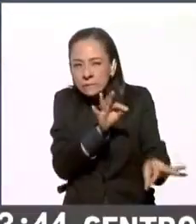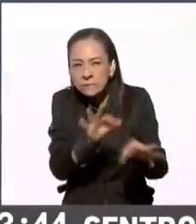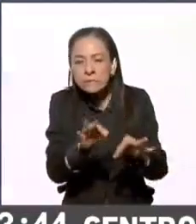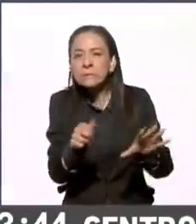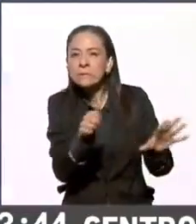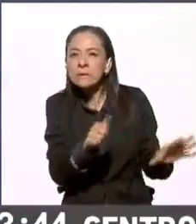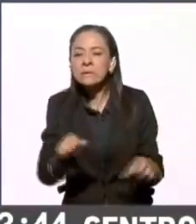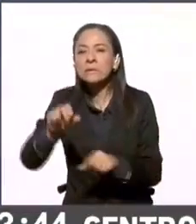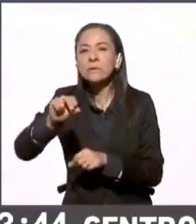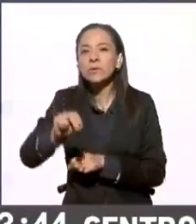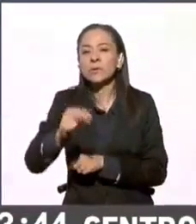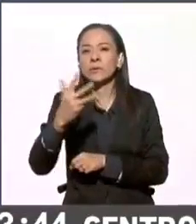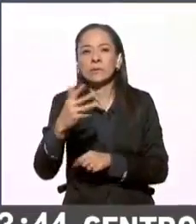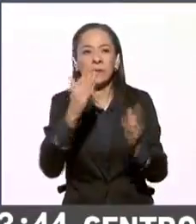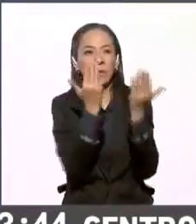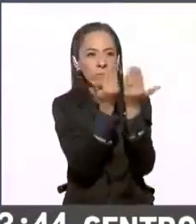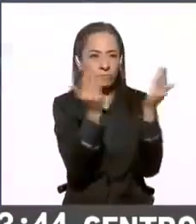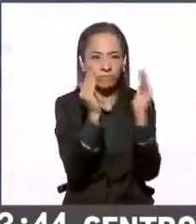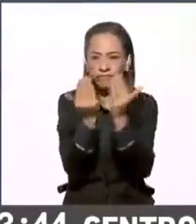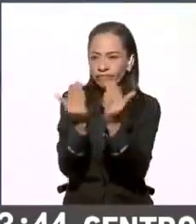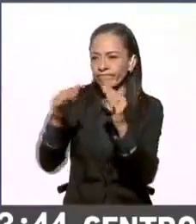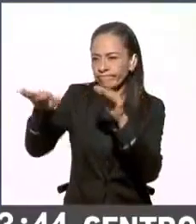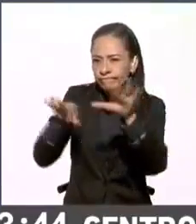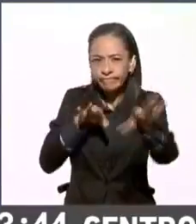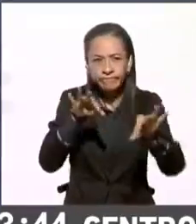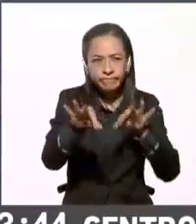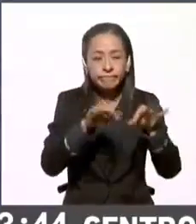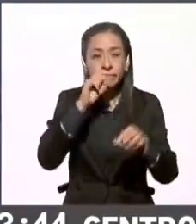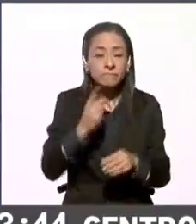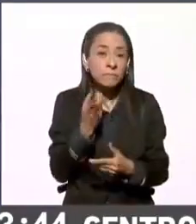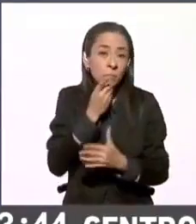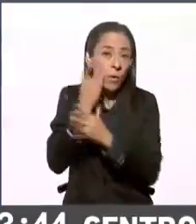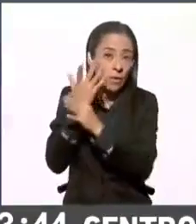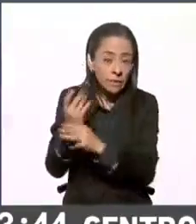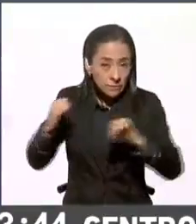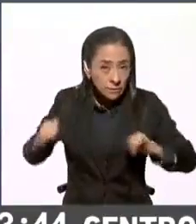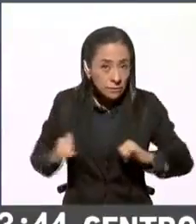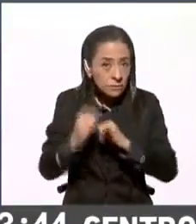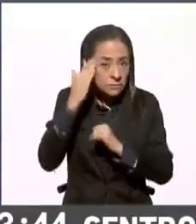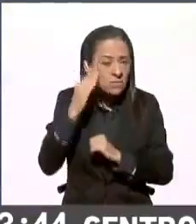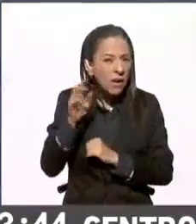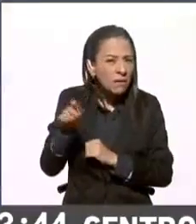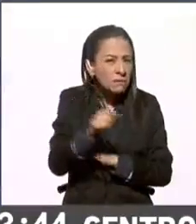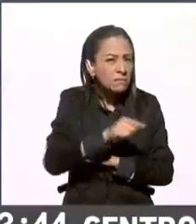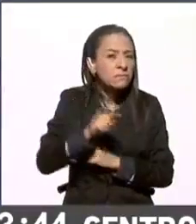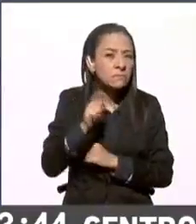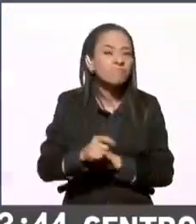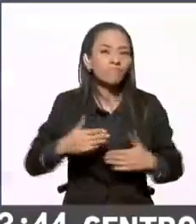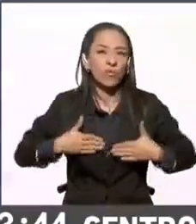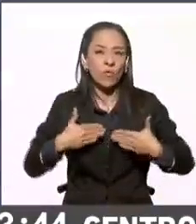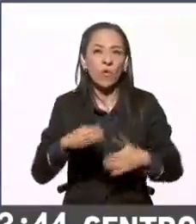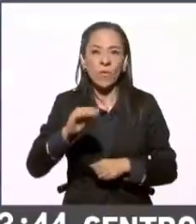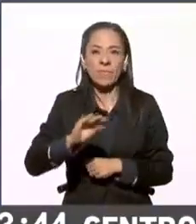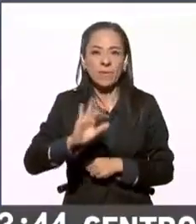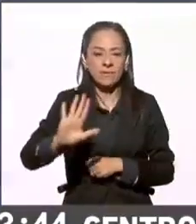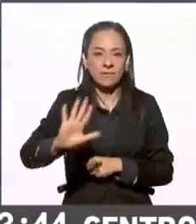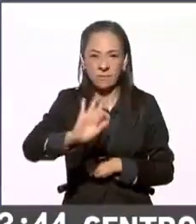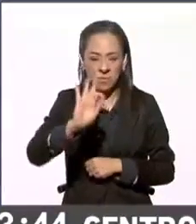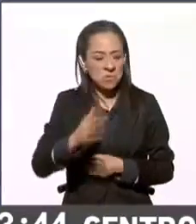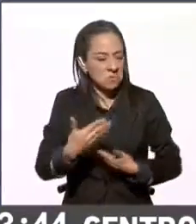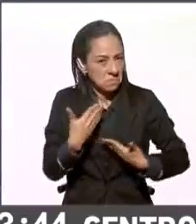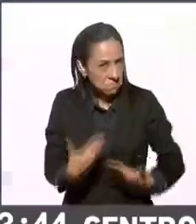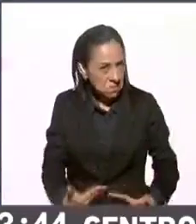385 casillas y que el acuerdo con el Instituto tiene un nivel de confianza del 95%. El